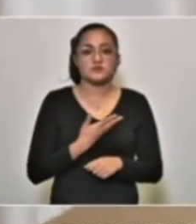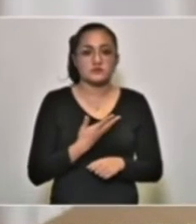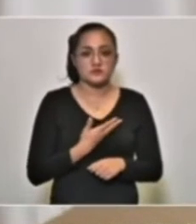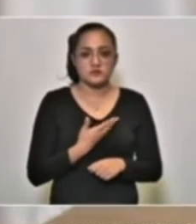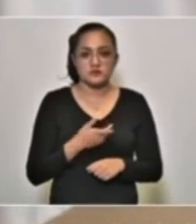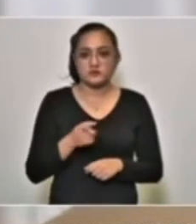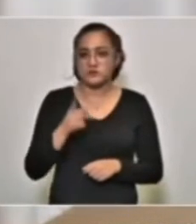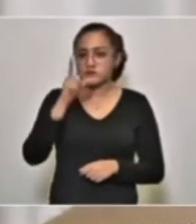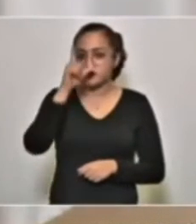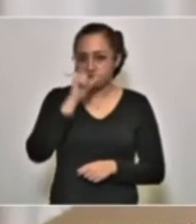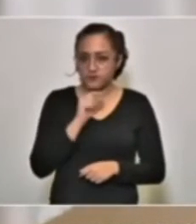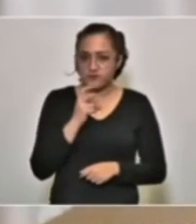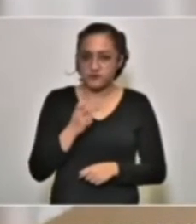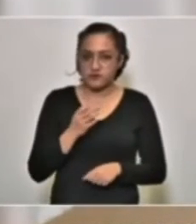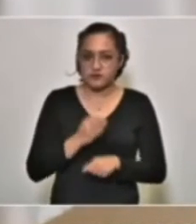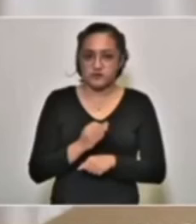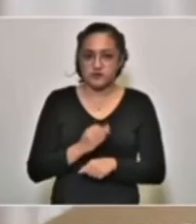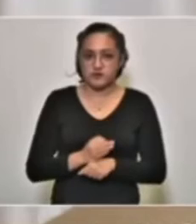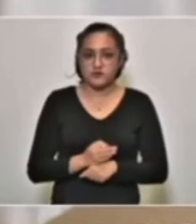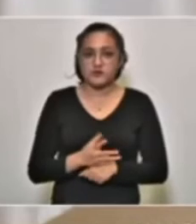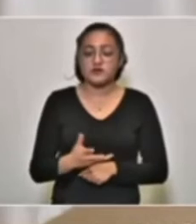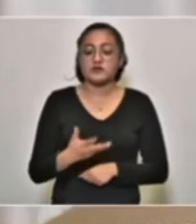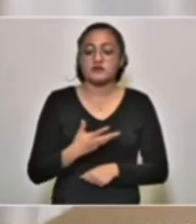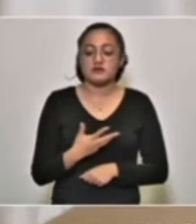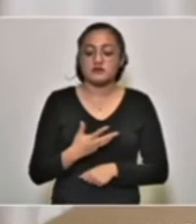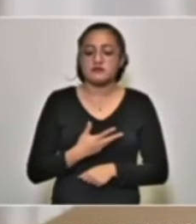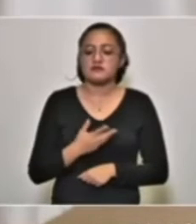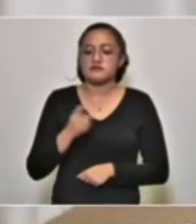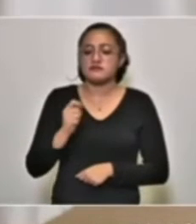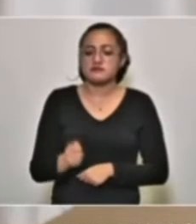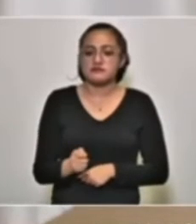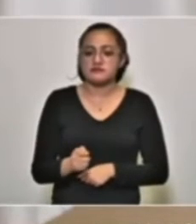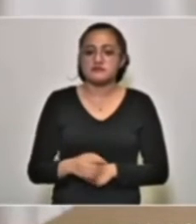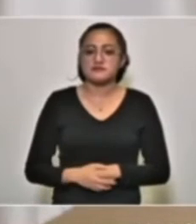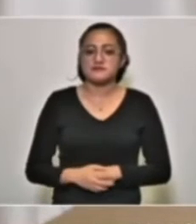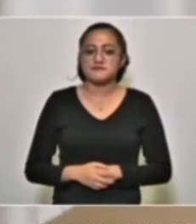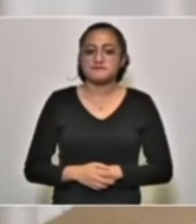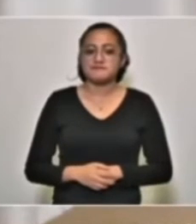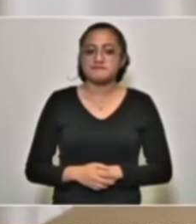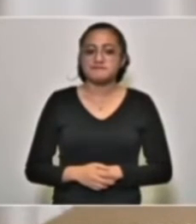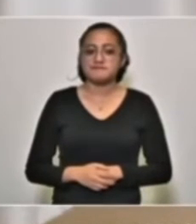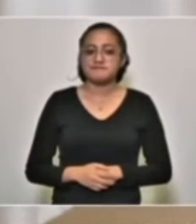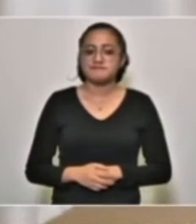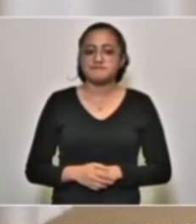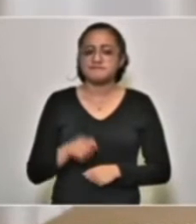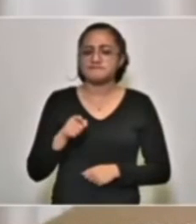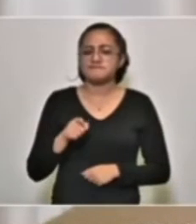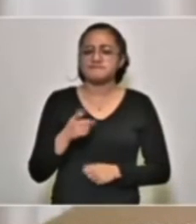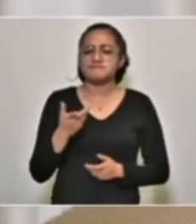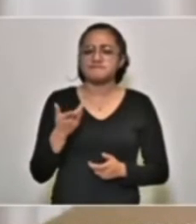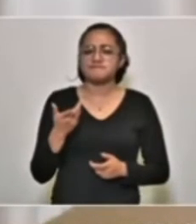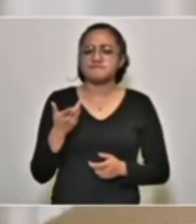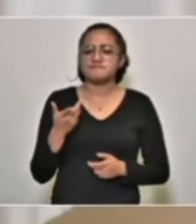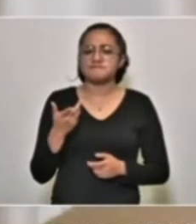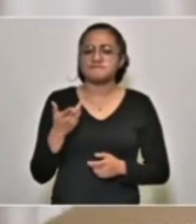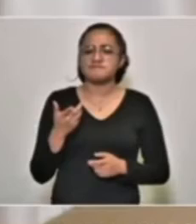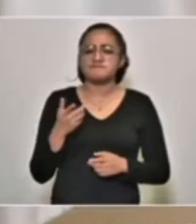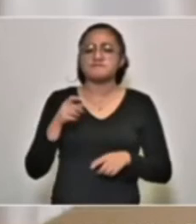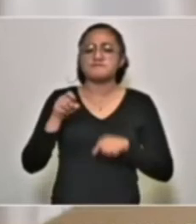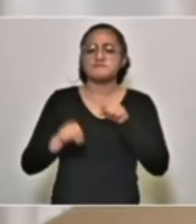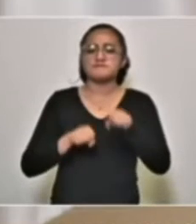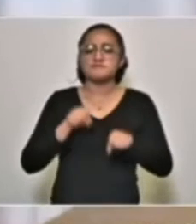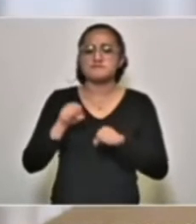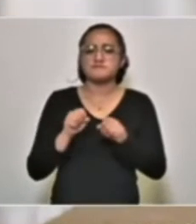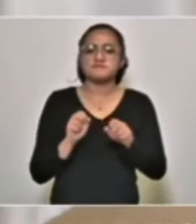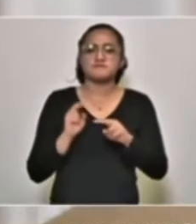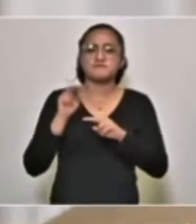falla es que la ciclopista